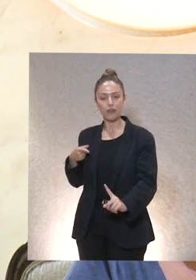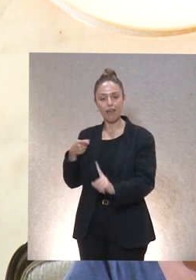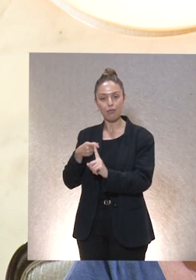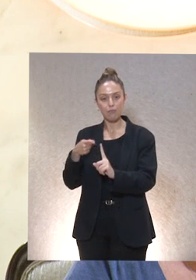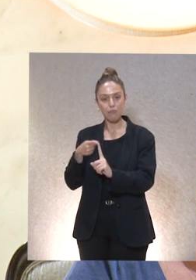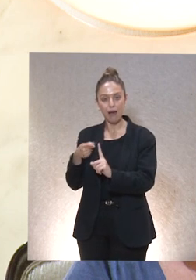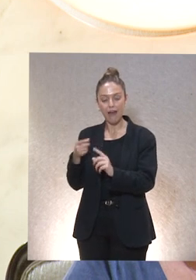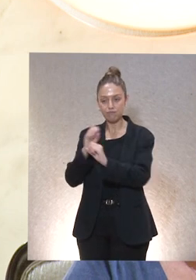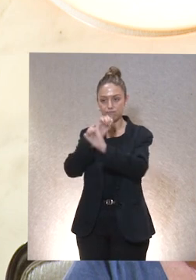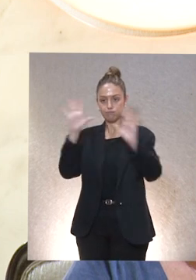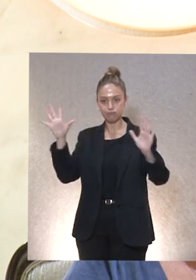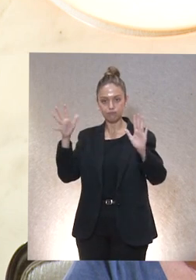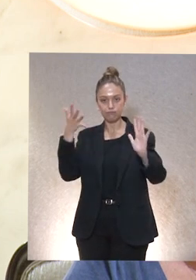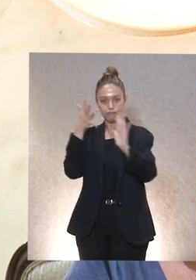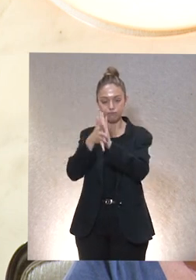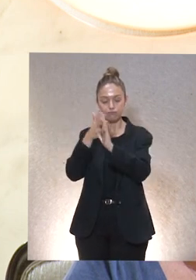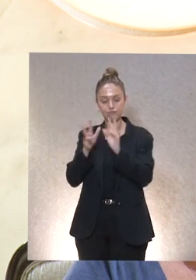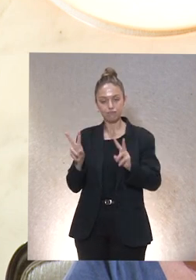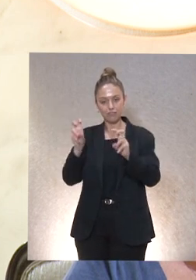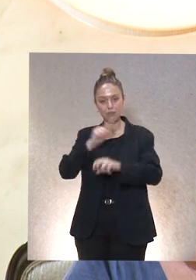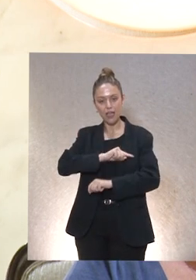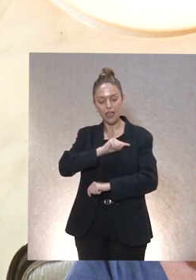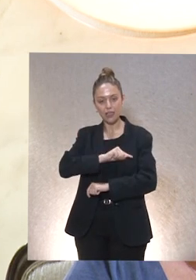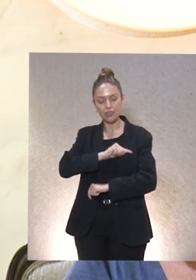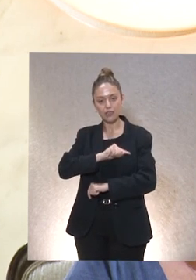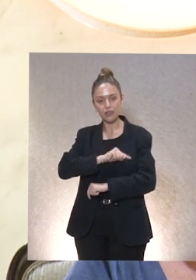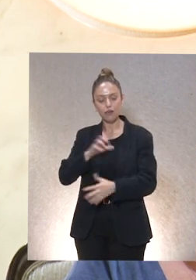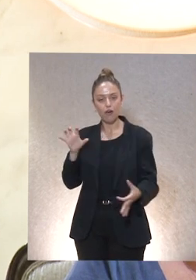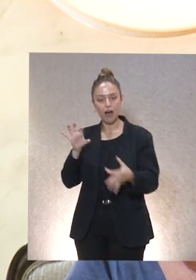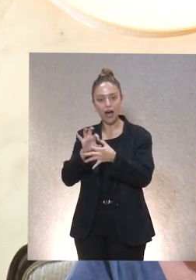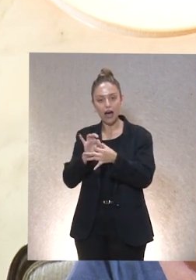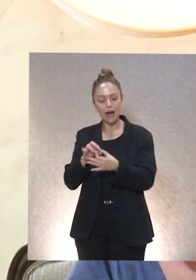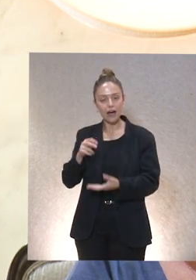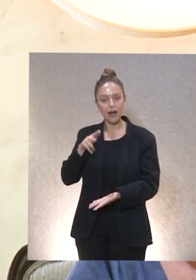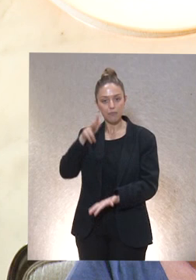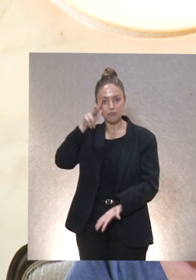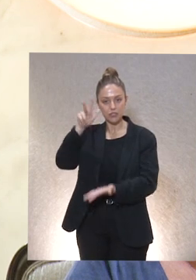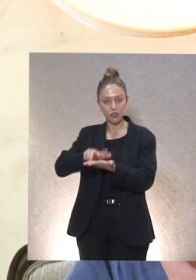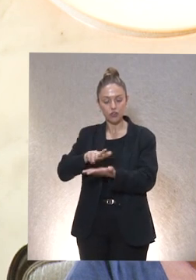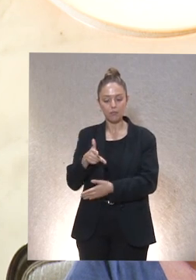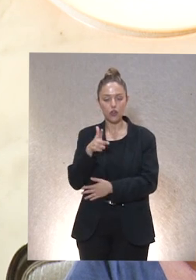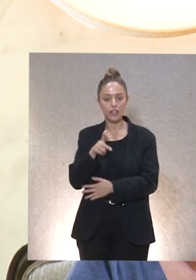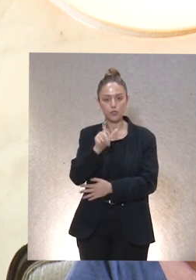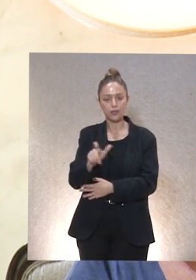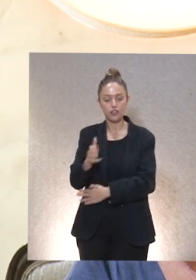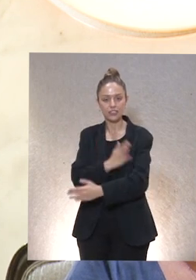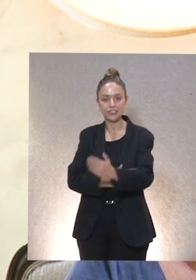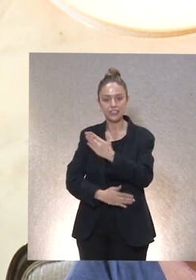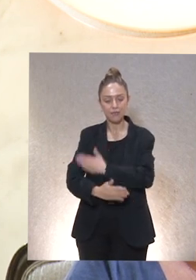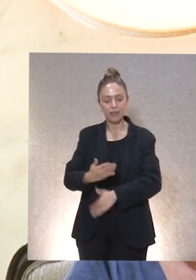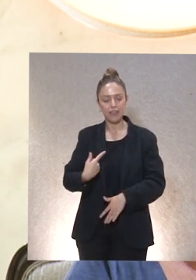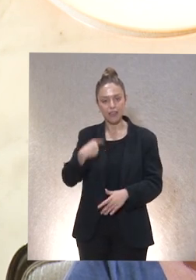evidenciar una vez más cuestiones éticas que tienen que ver con el reconocimiento de los derechos de las personas con discapacidad